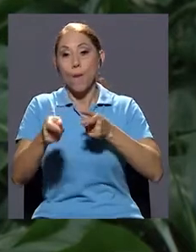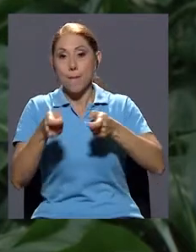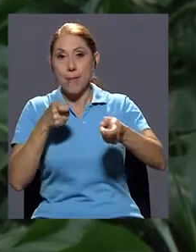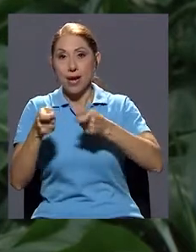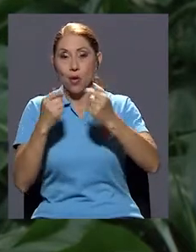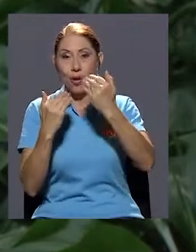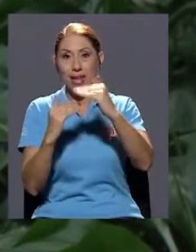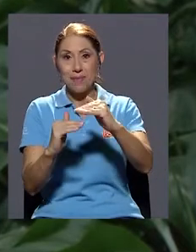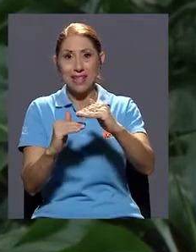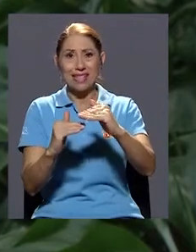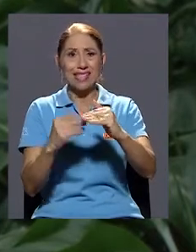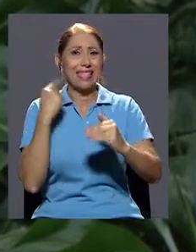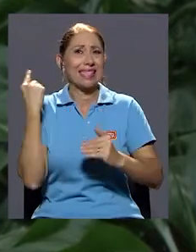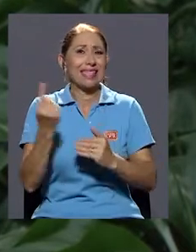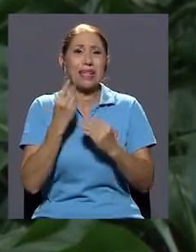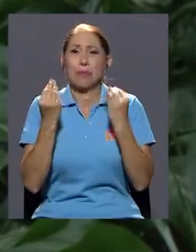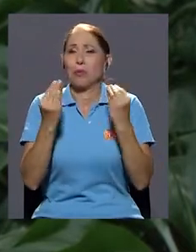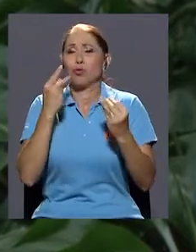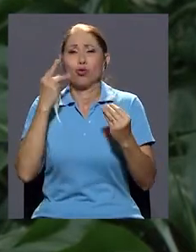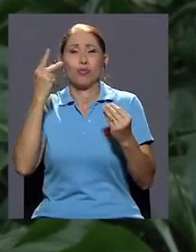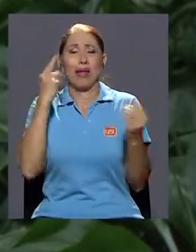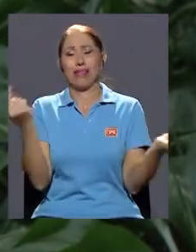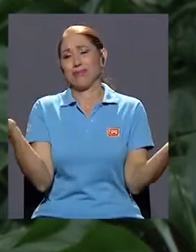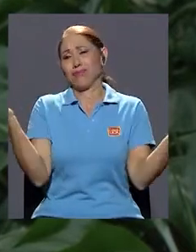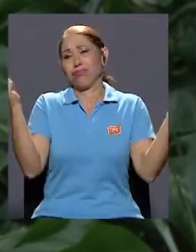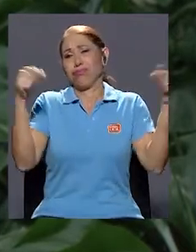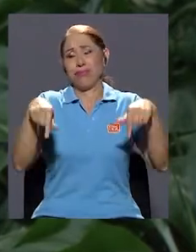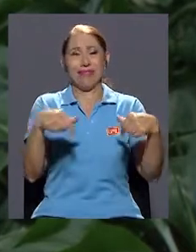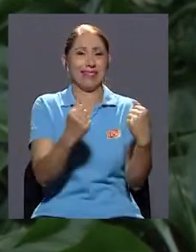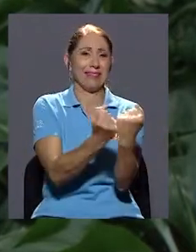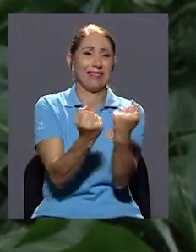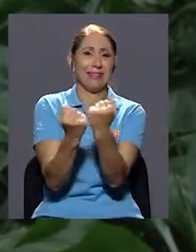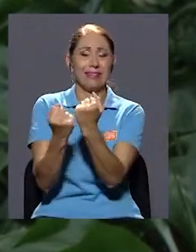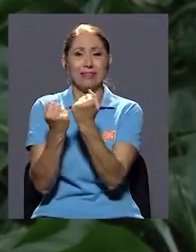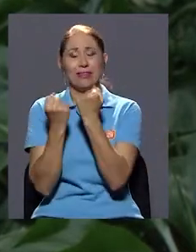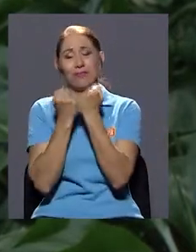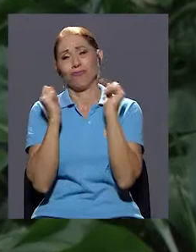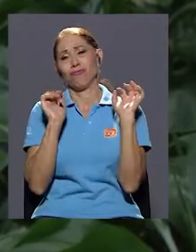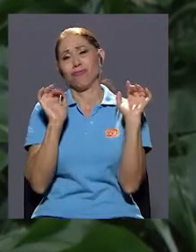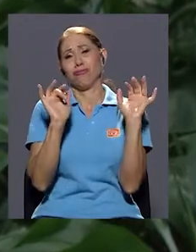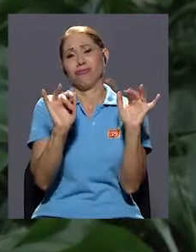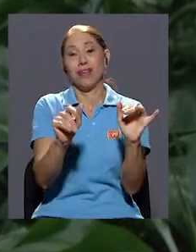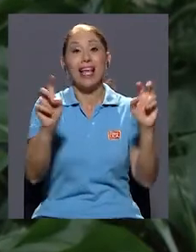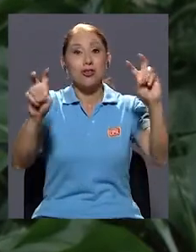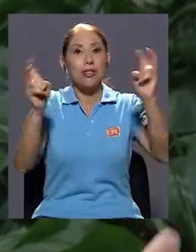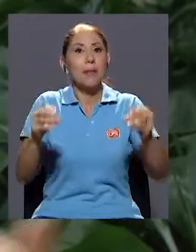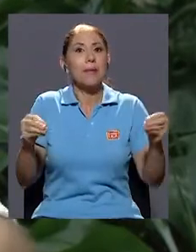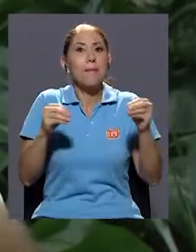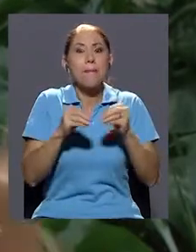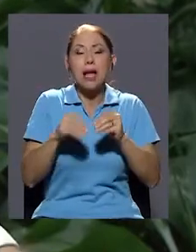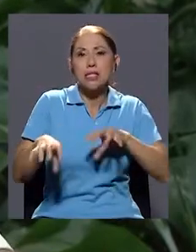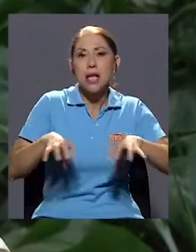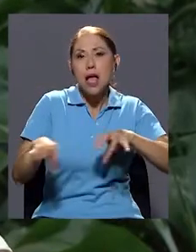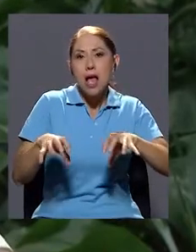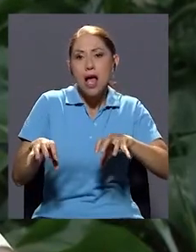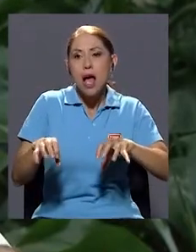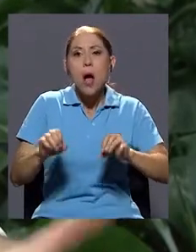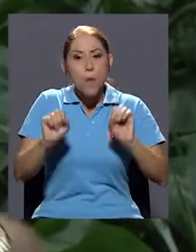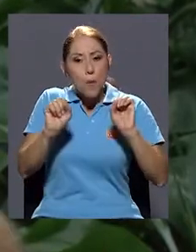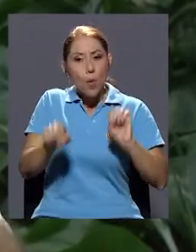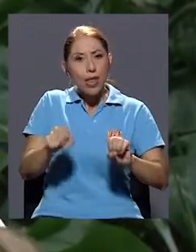manejo de límites se llenan. Porque son los temas, como decía, más candentes, ¿verdad? Podernos entender,